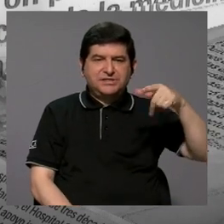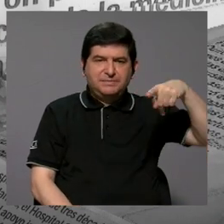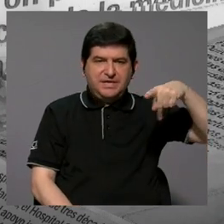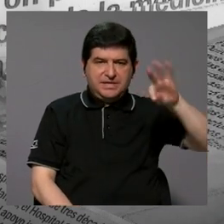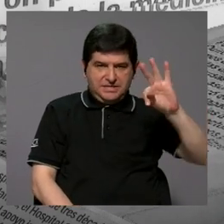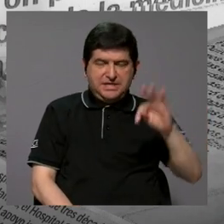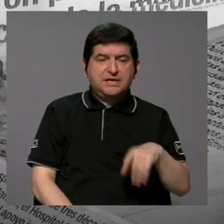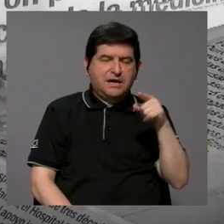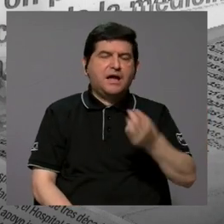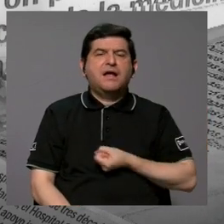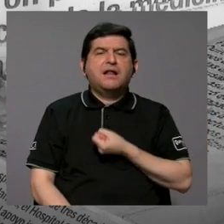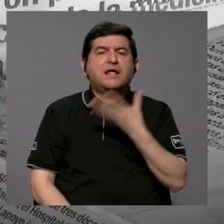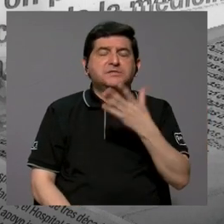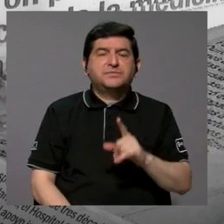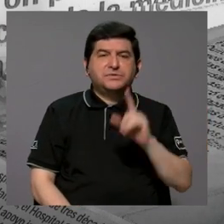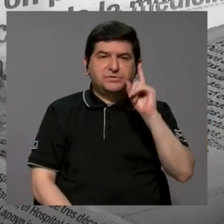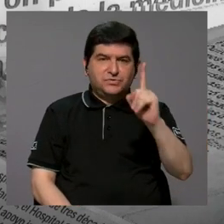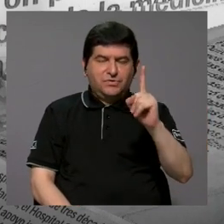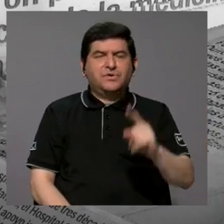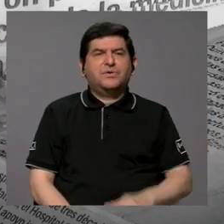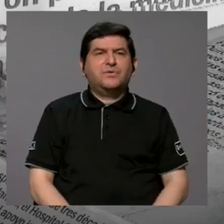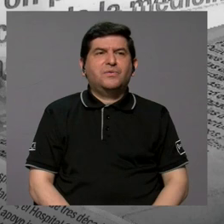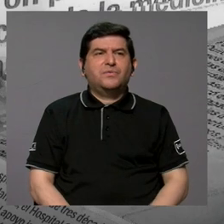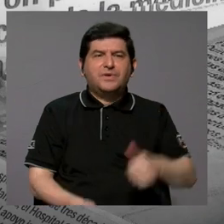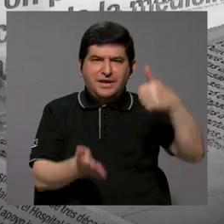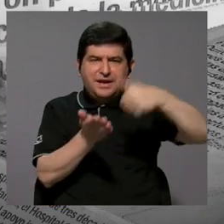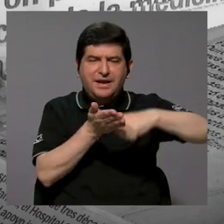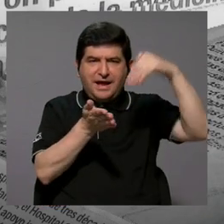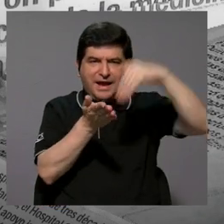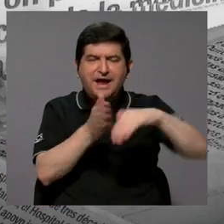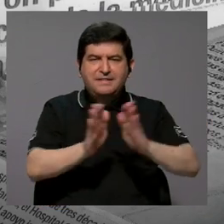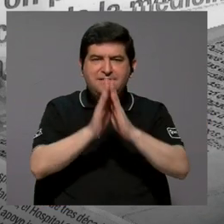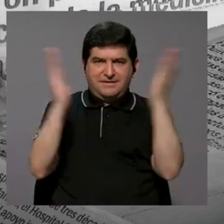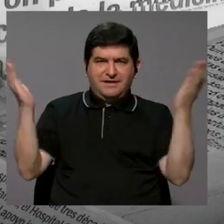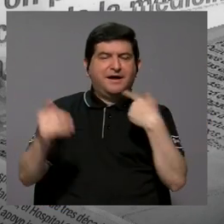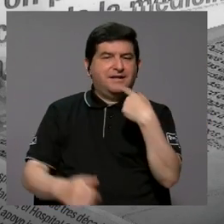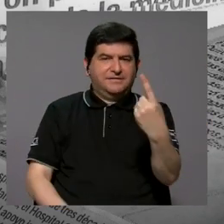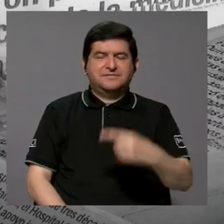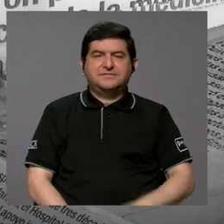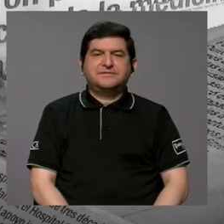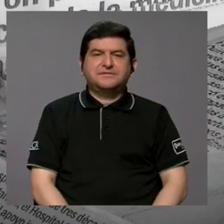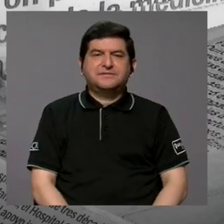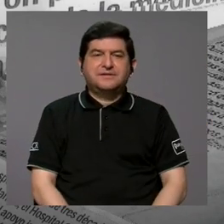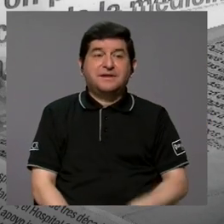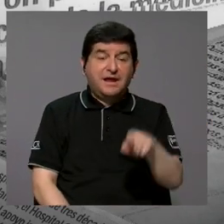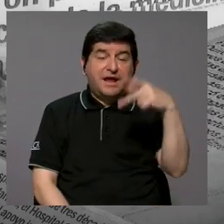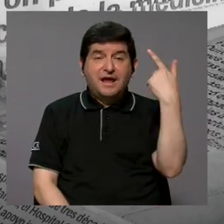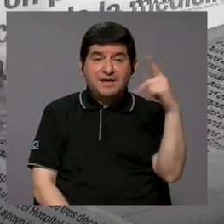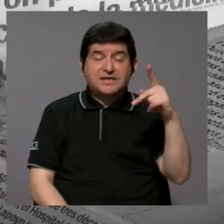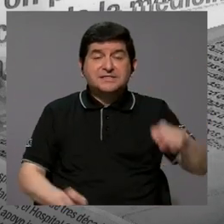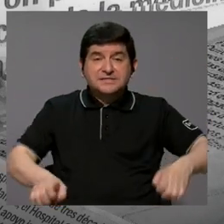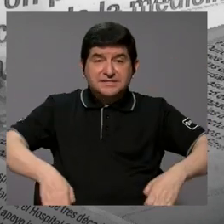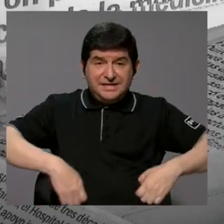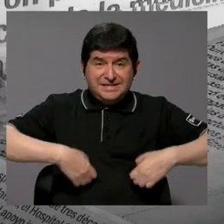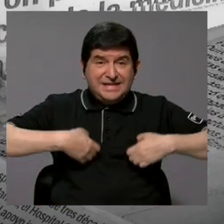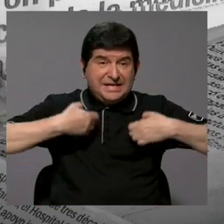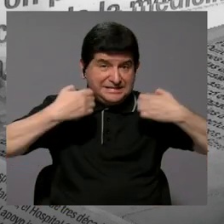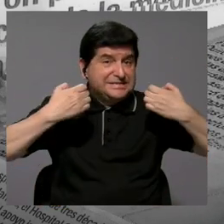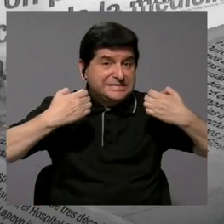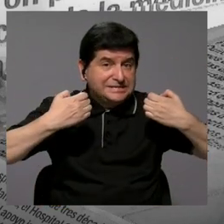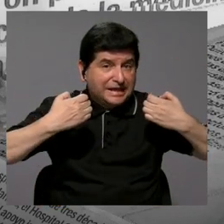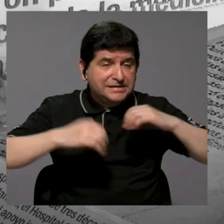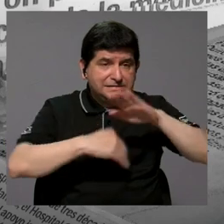él lo expresó en una caja, en una carta abierta, donde dice ese riesgo existencial,